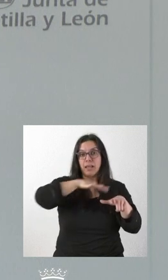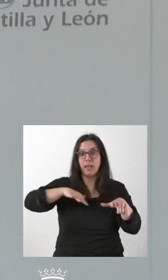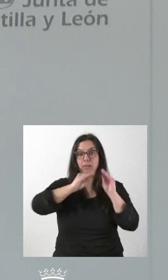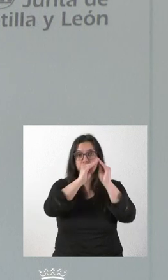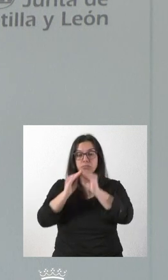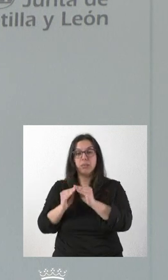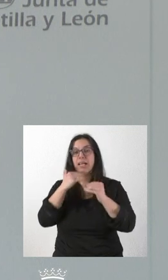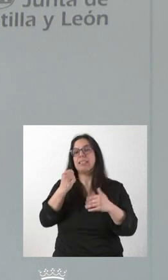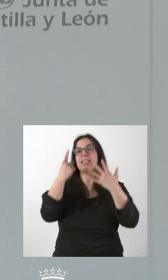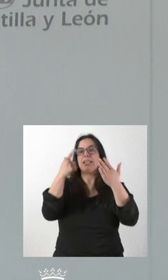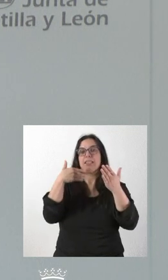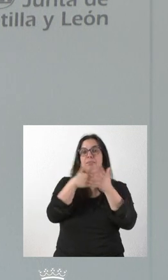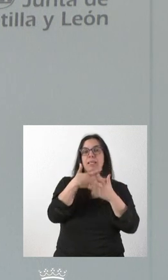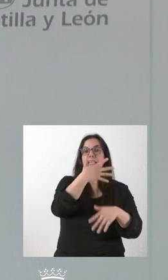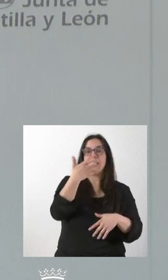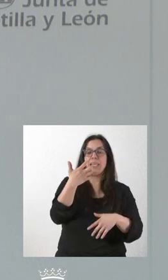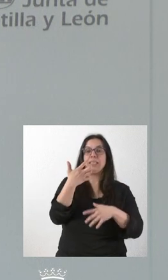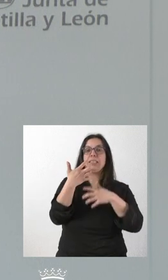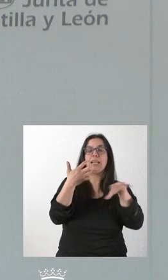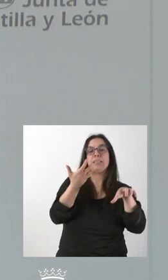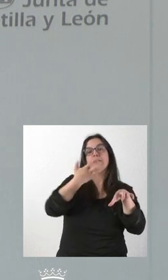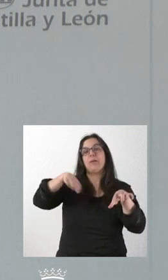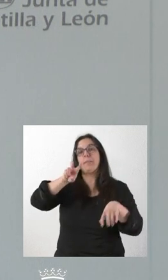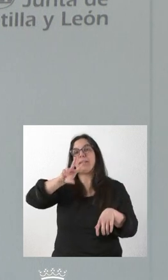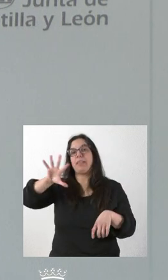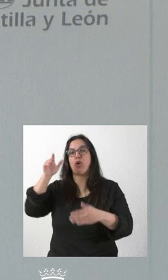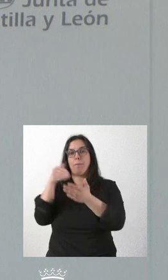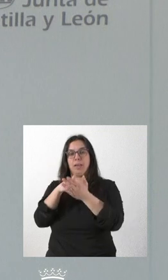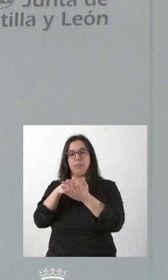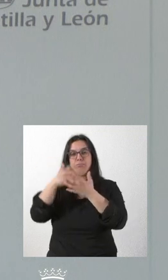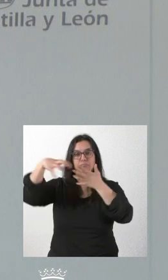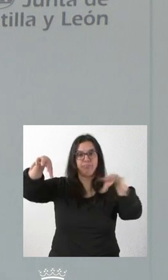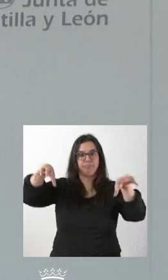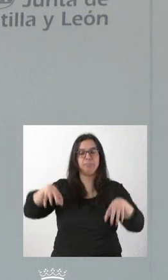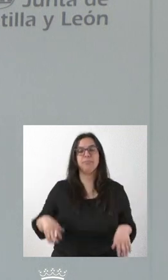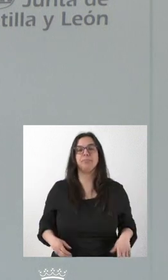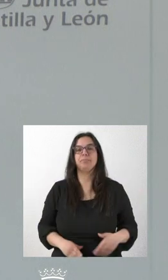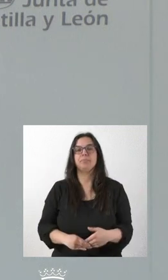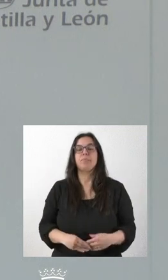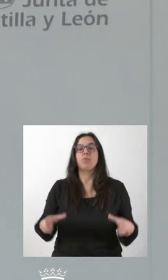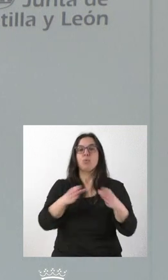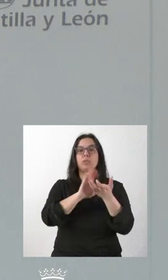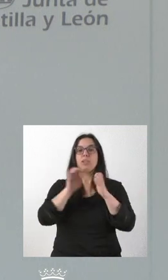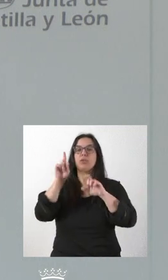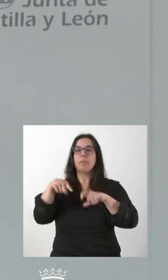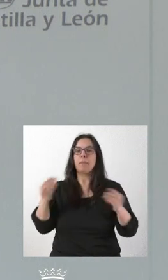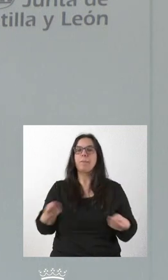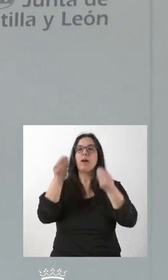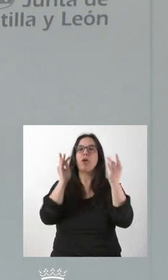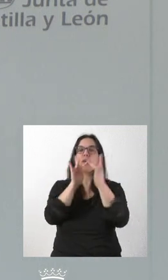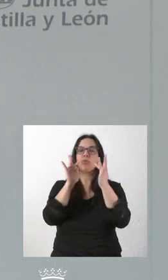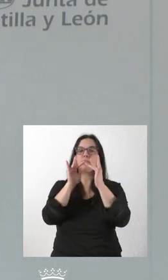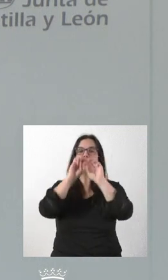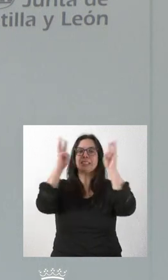casi 6.500 por un lado y 25.000 por otro. La Junta mejora la conectividad digital